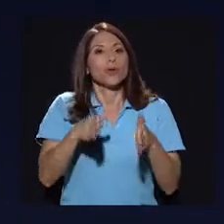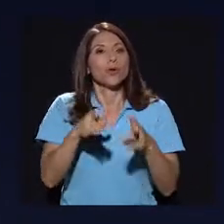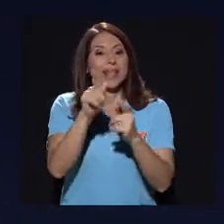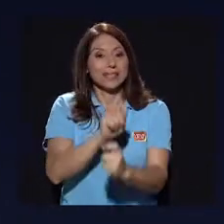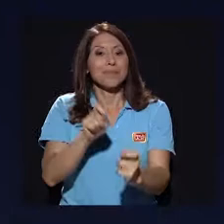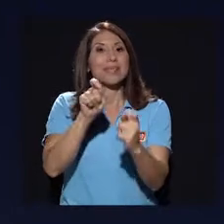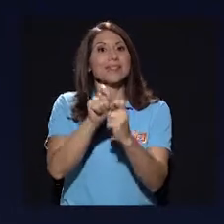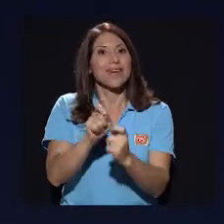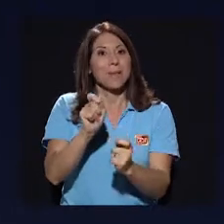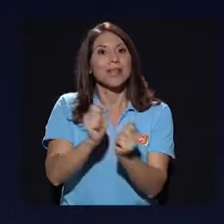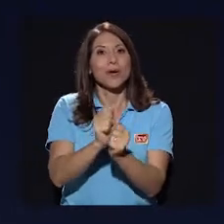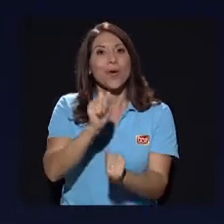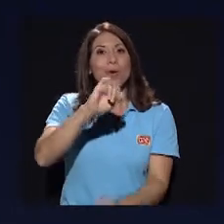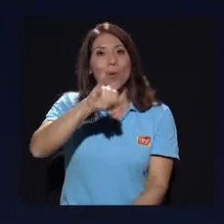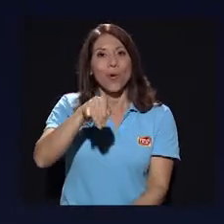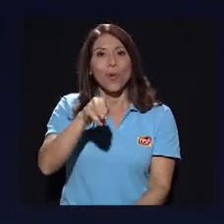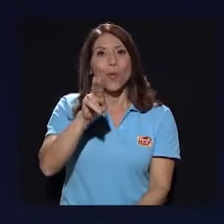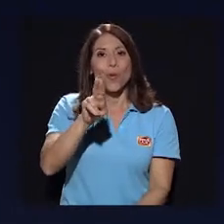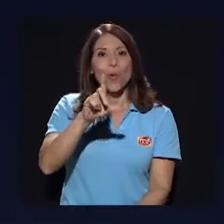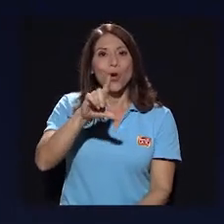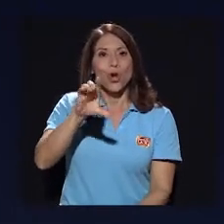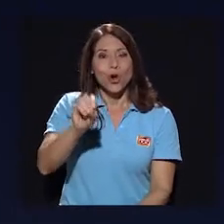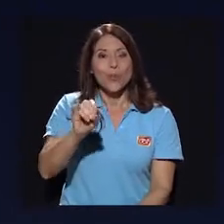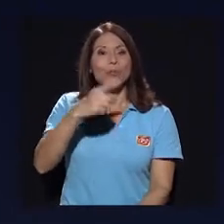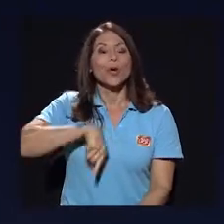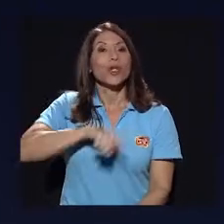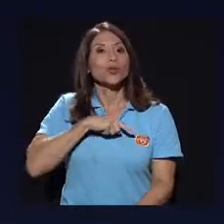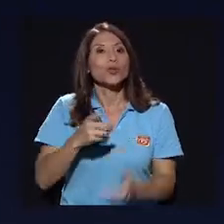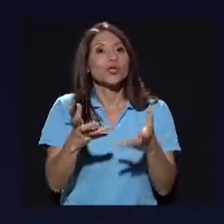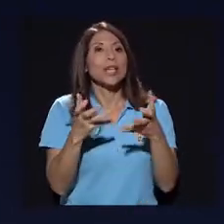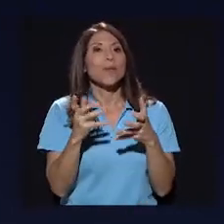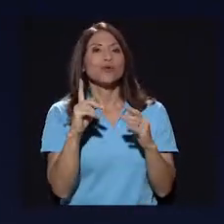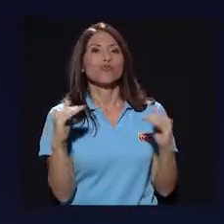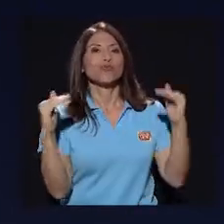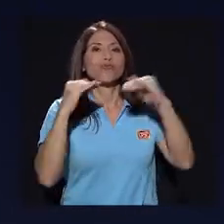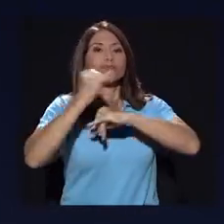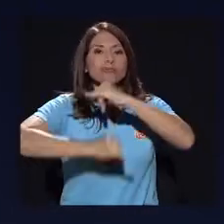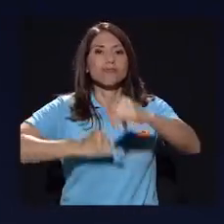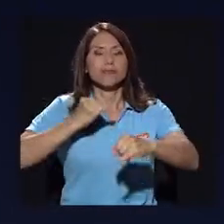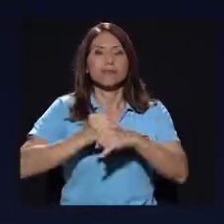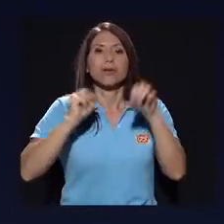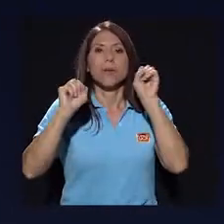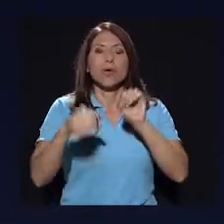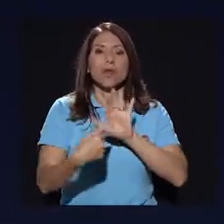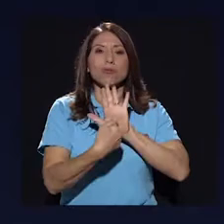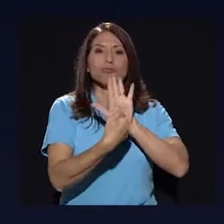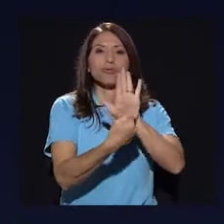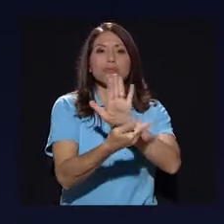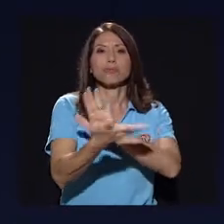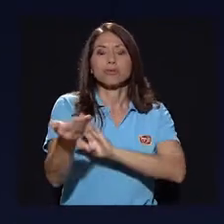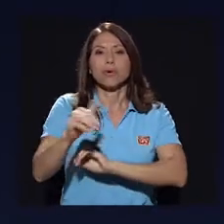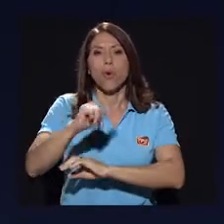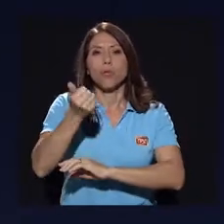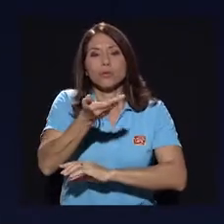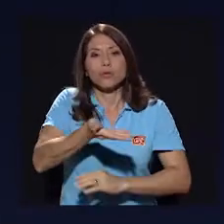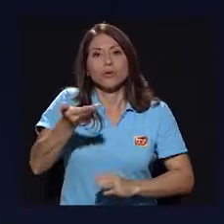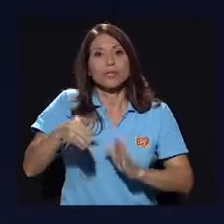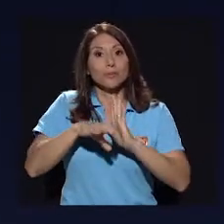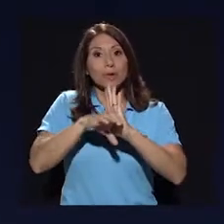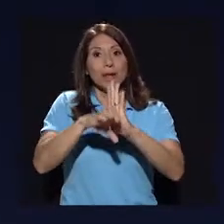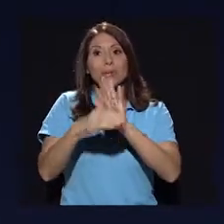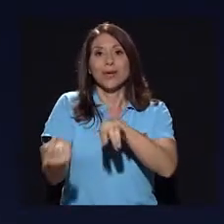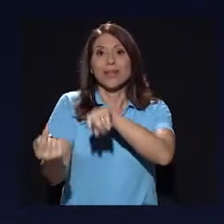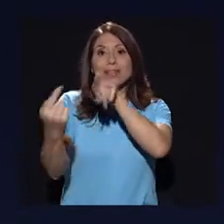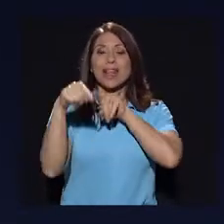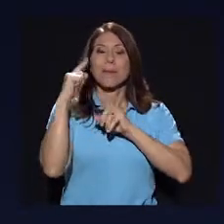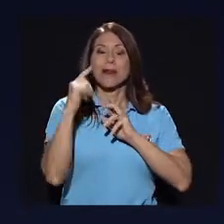específicamente con Julio, porque también estábamos buscando como una plataforma internacional, ¿verdad? Que nos expusiera a otro tipo de cosas, como que